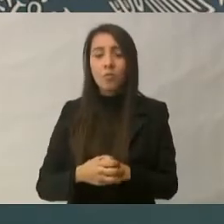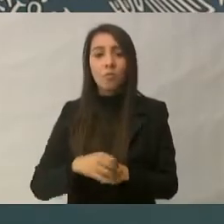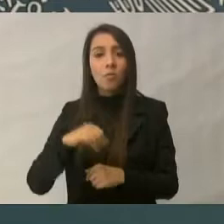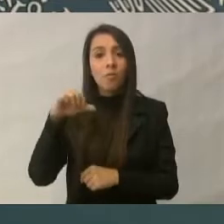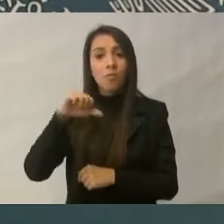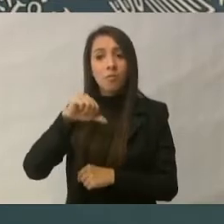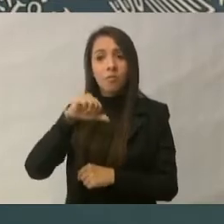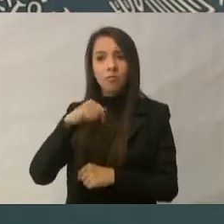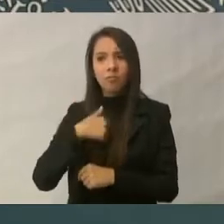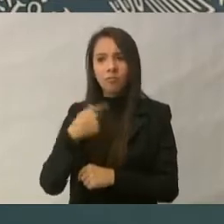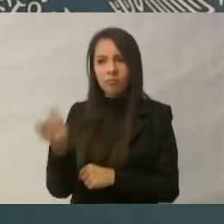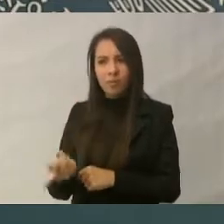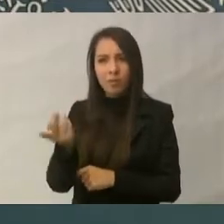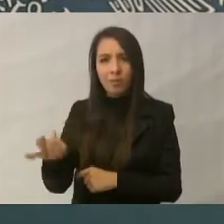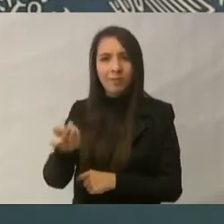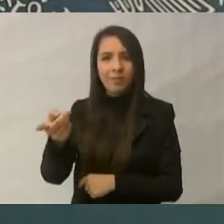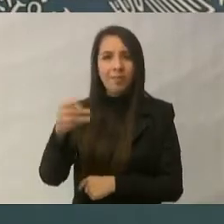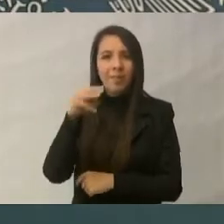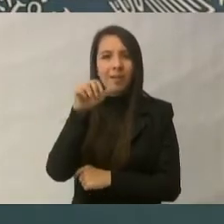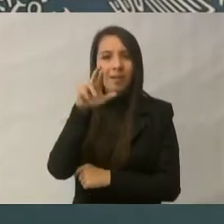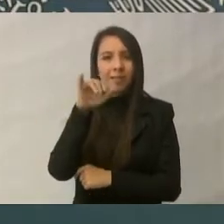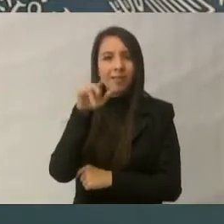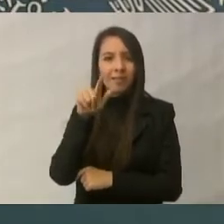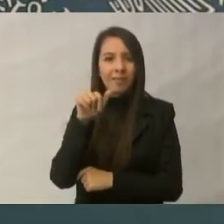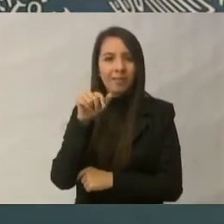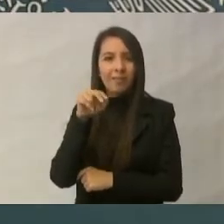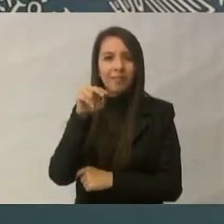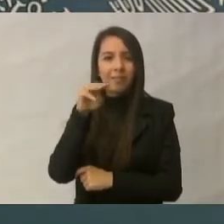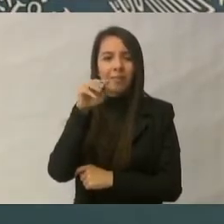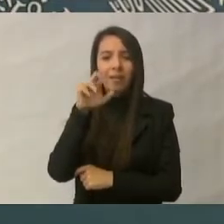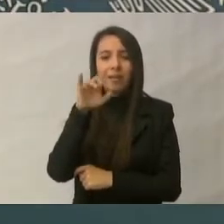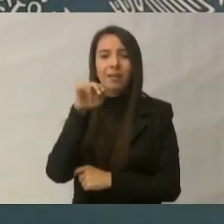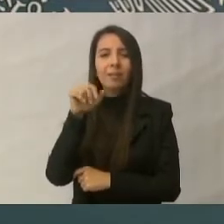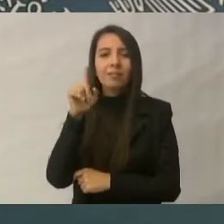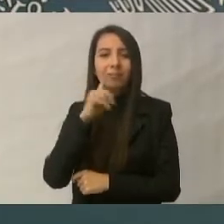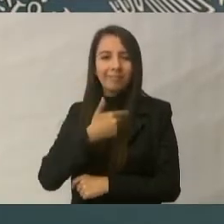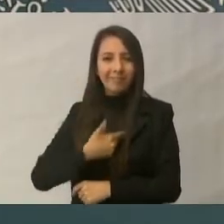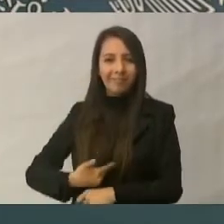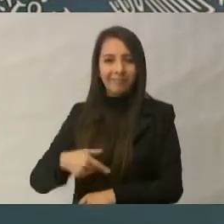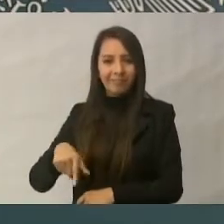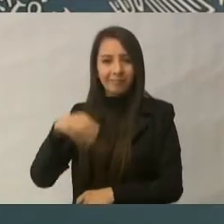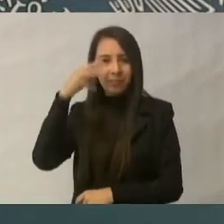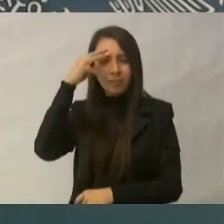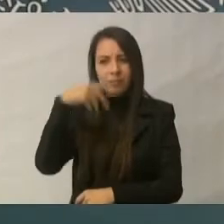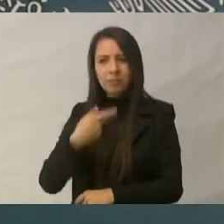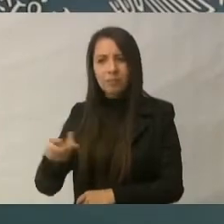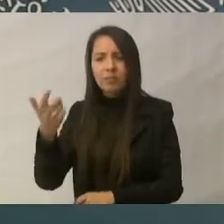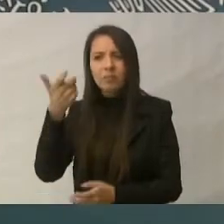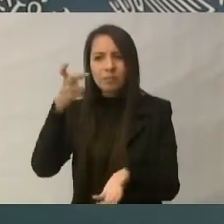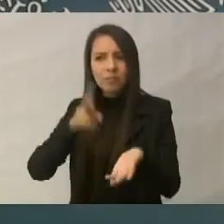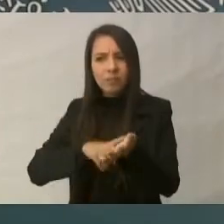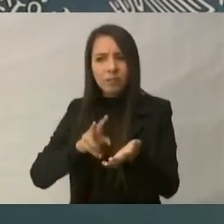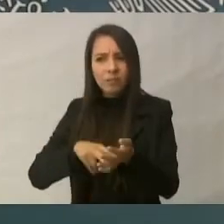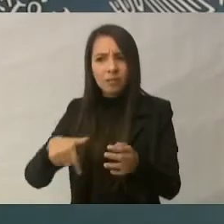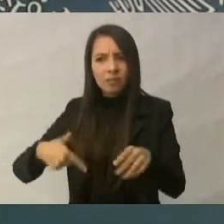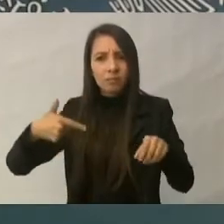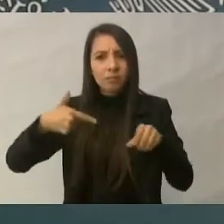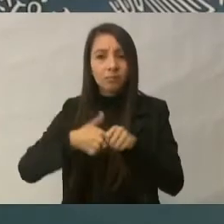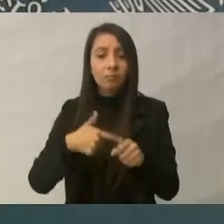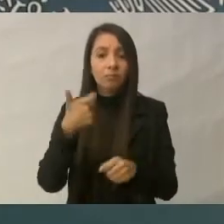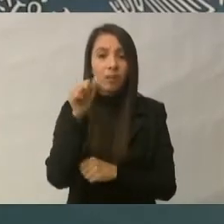cuánto costaba aquí la gasolina, me dice que 16 pesos en el resto del país,